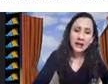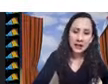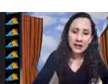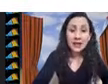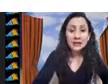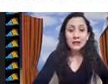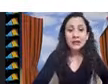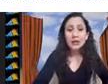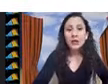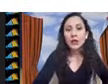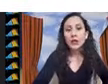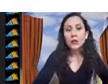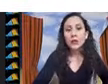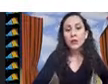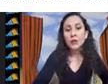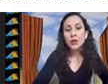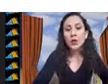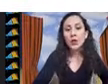máquinas paralelas